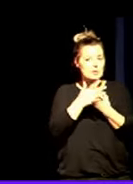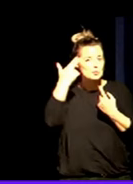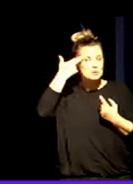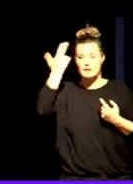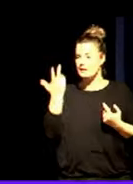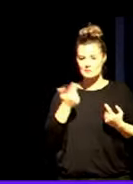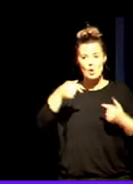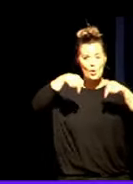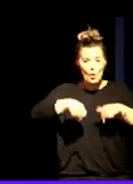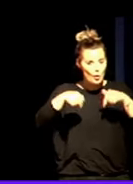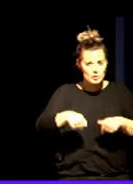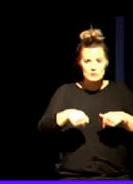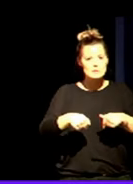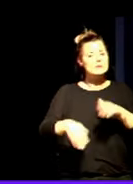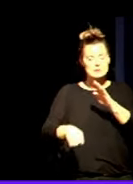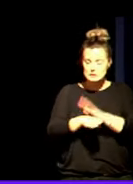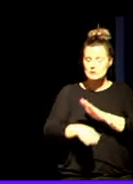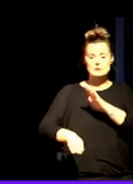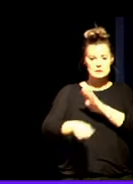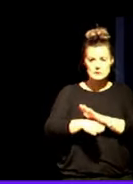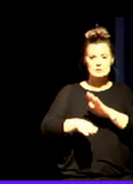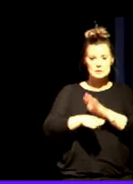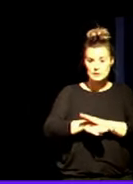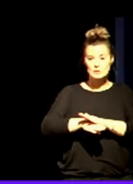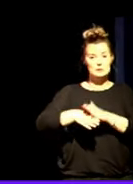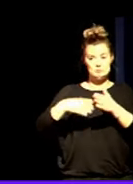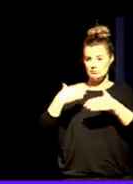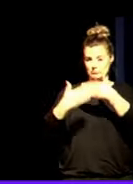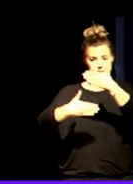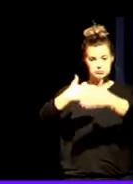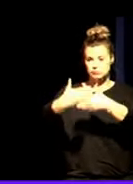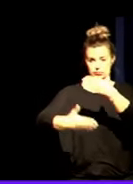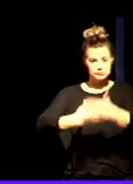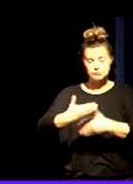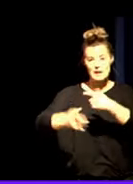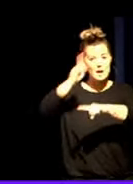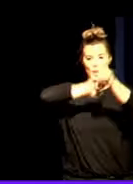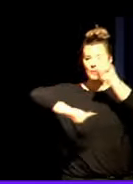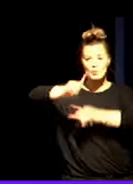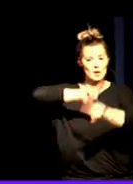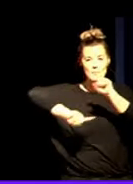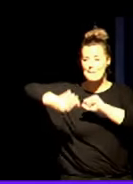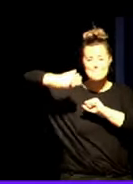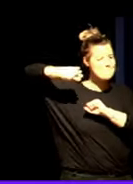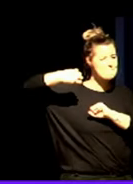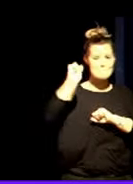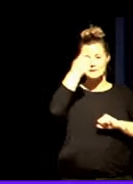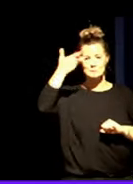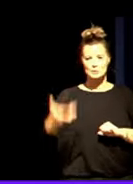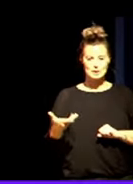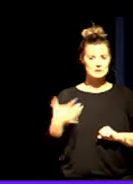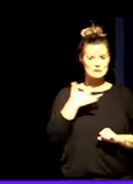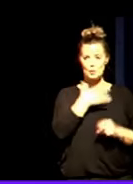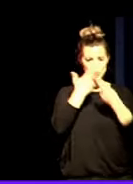a seguir siéndolo durante muchas y muchas generaciones el mayor problema de salud pública que existe